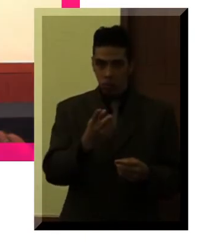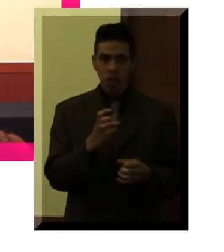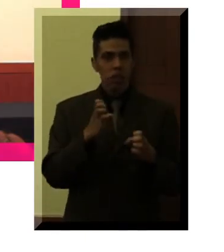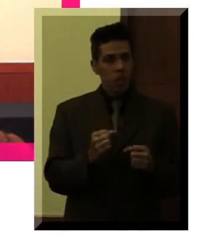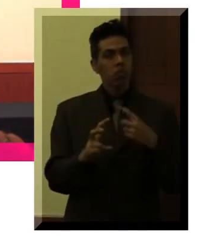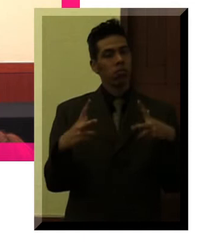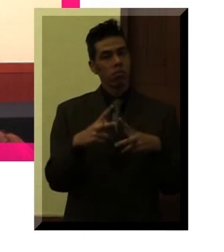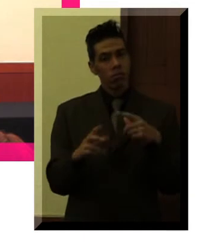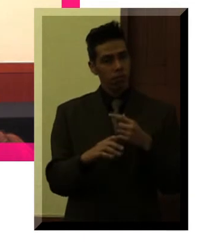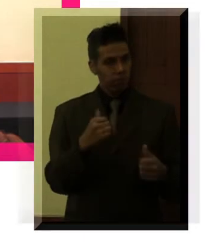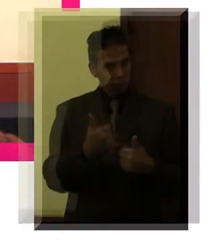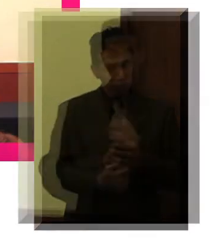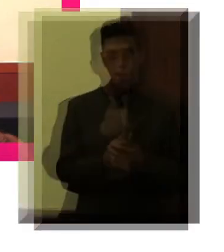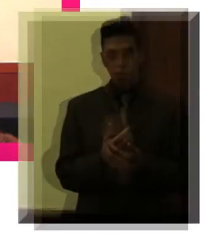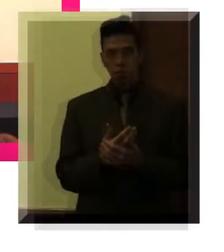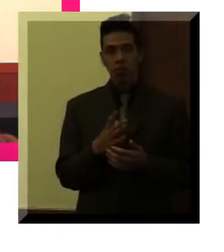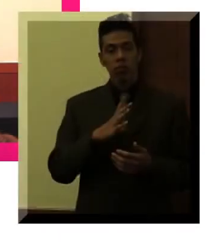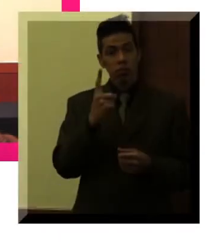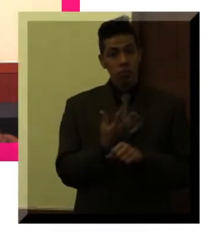lo que uno está combatiendo.